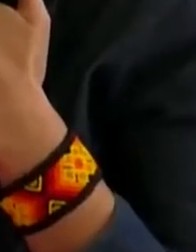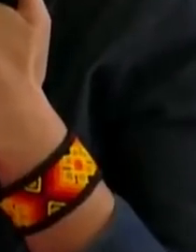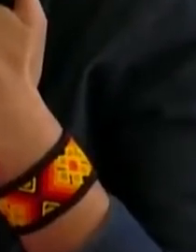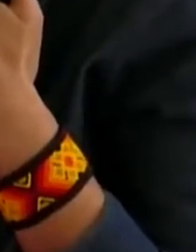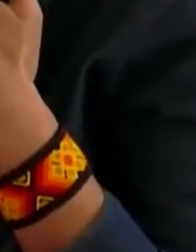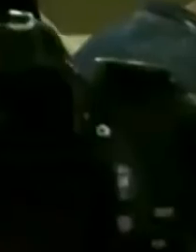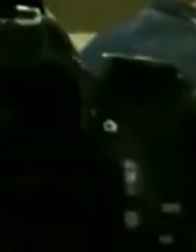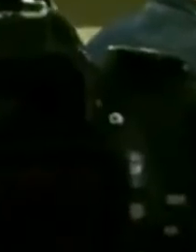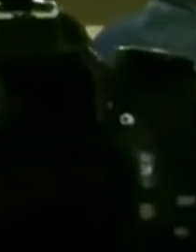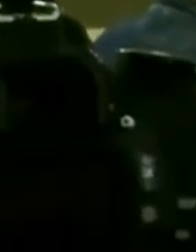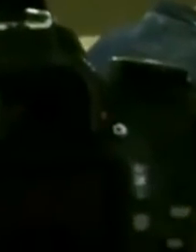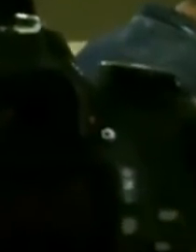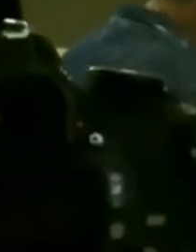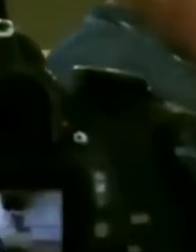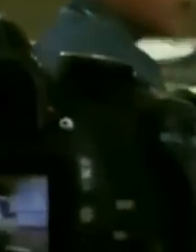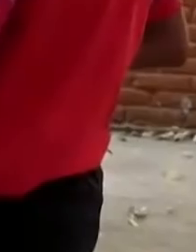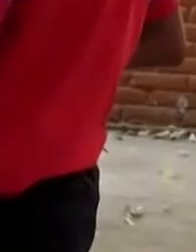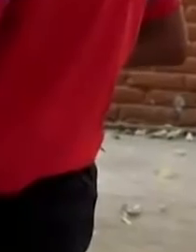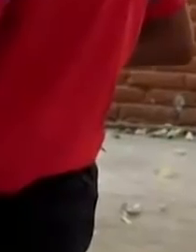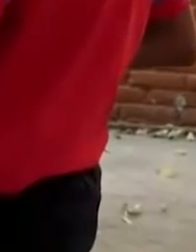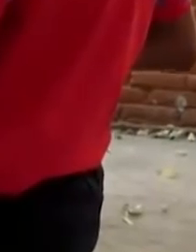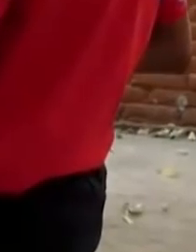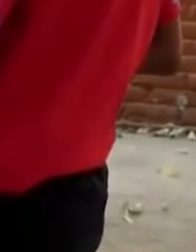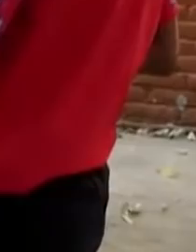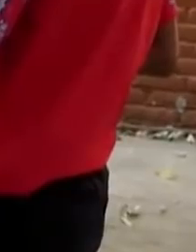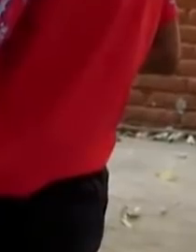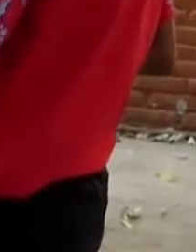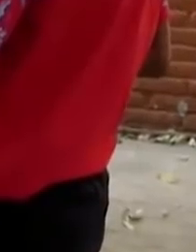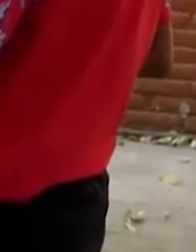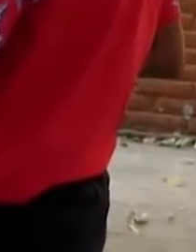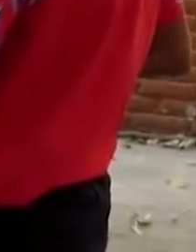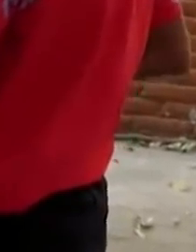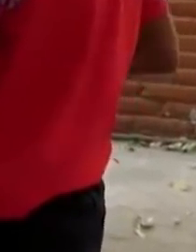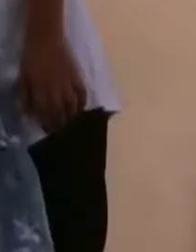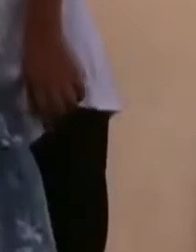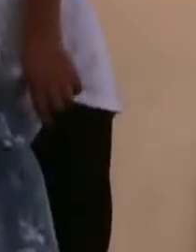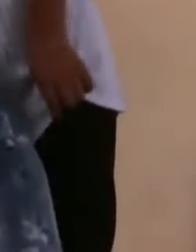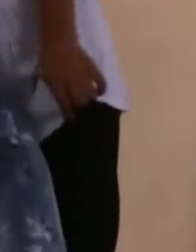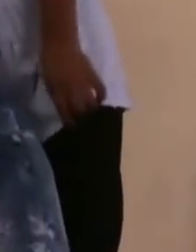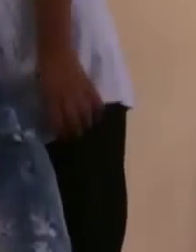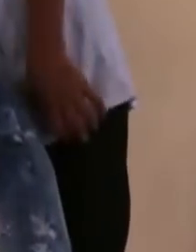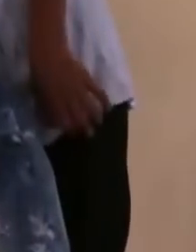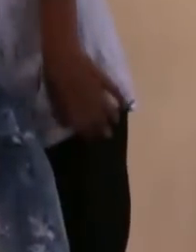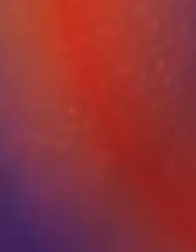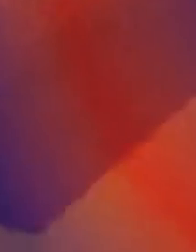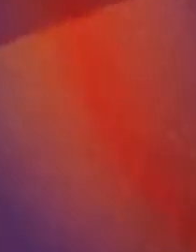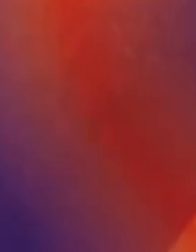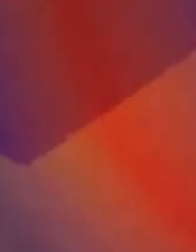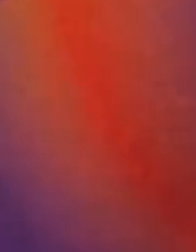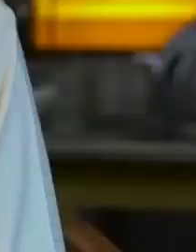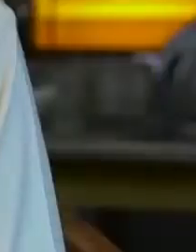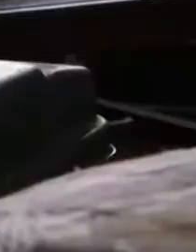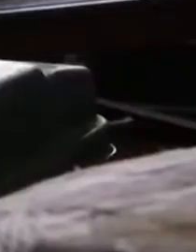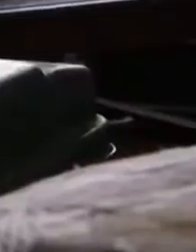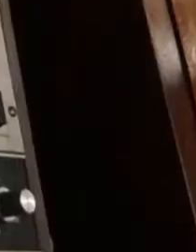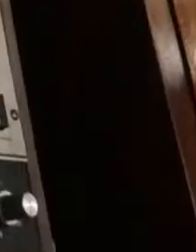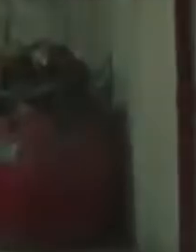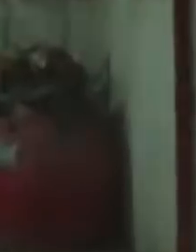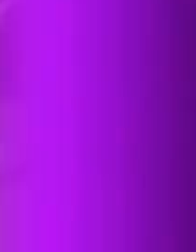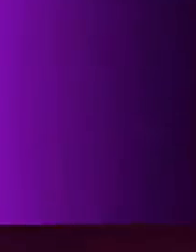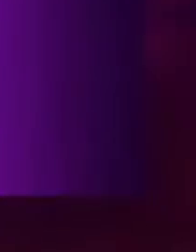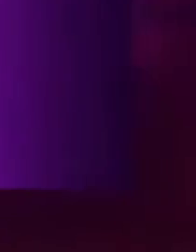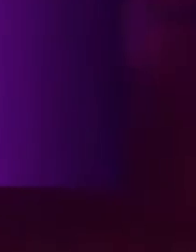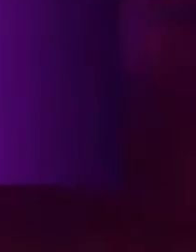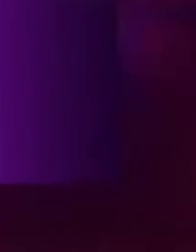A través del cine podemos llegar a ellos de una manera entretenida. Explora las